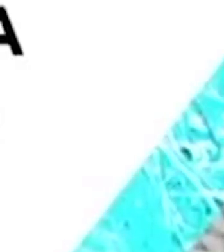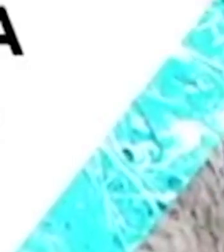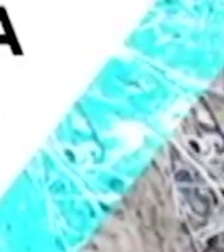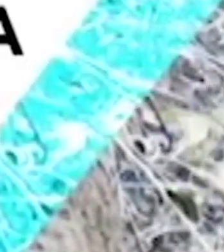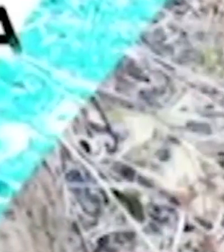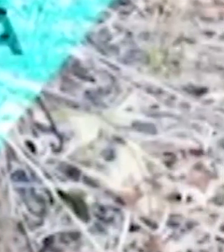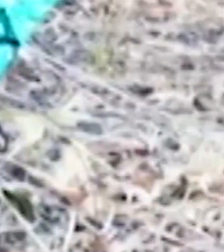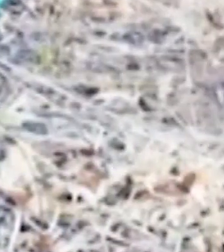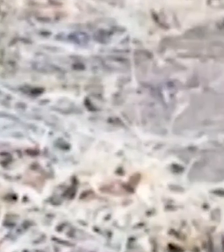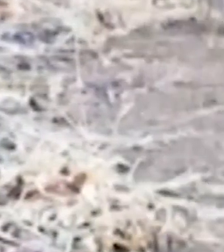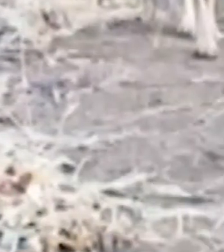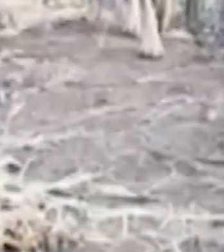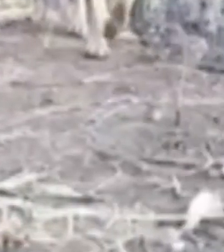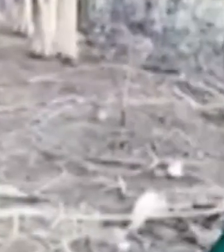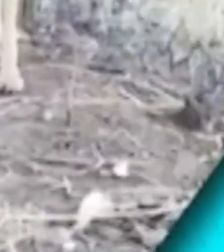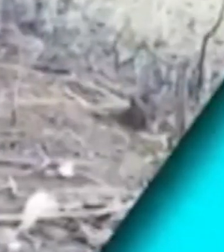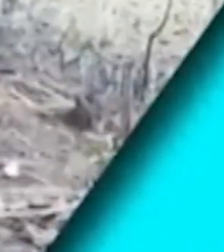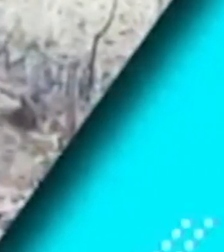el primer